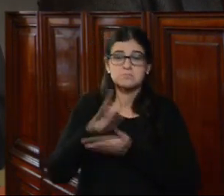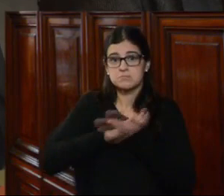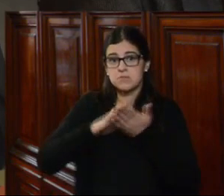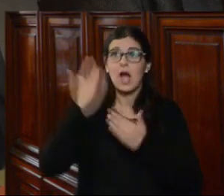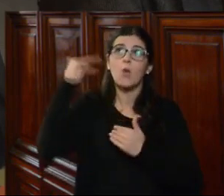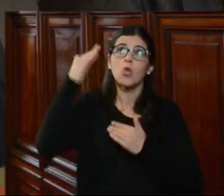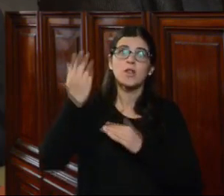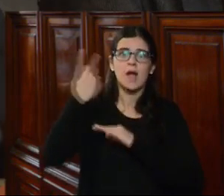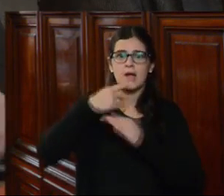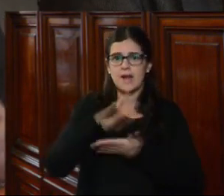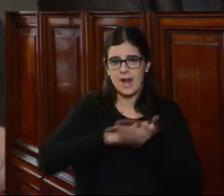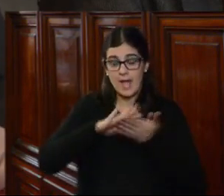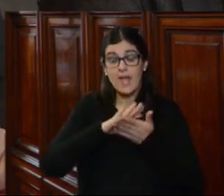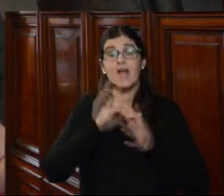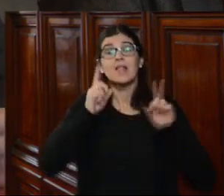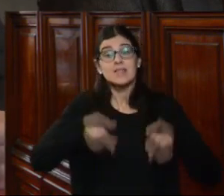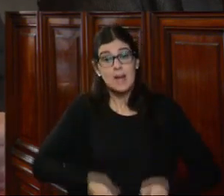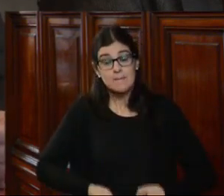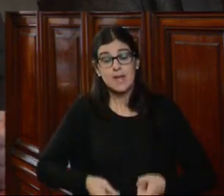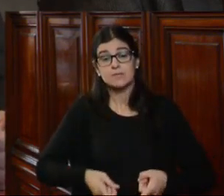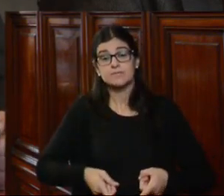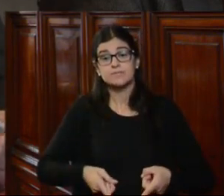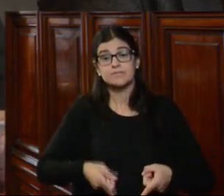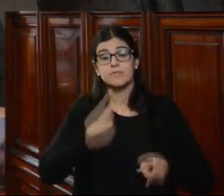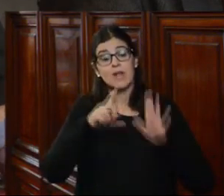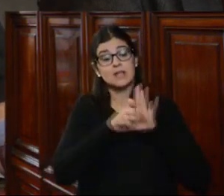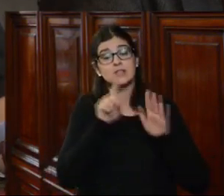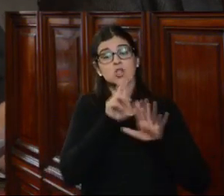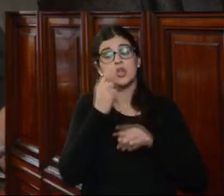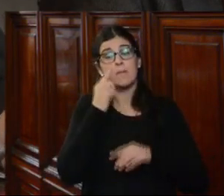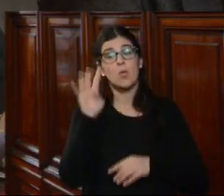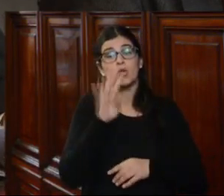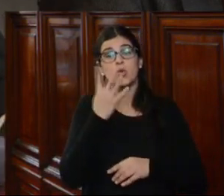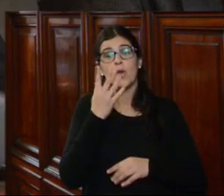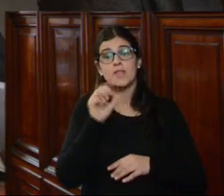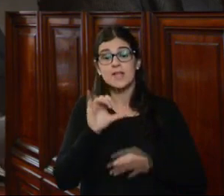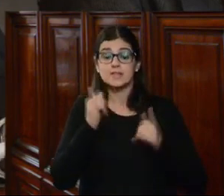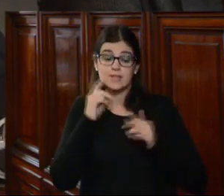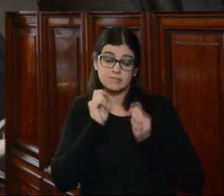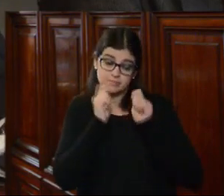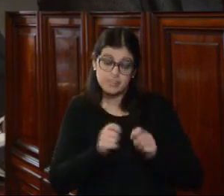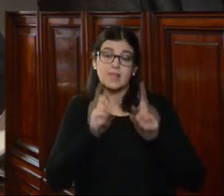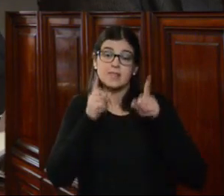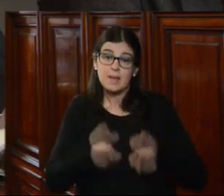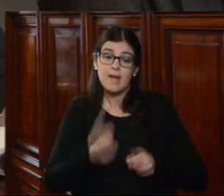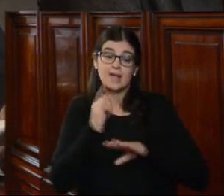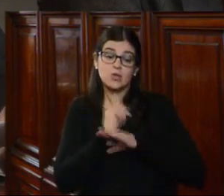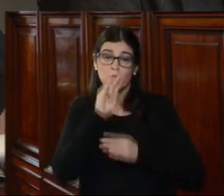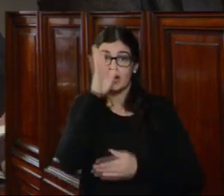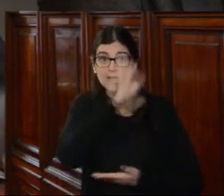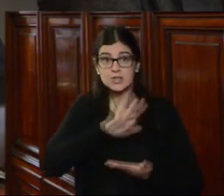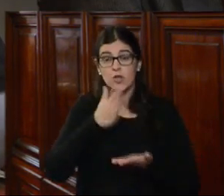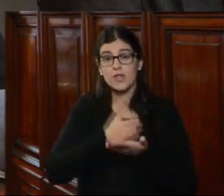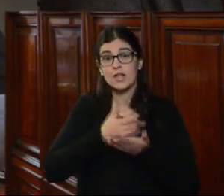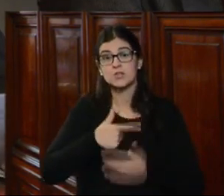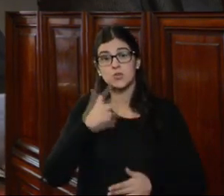autoridad. También la Ley 18.446 asigna, ante otras, a la Institución Nacional de Derechos